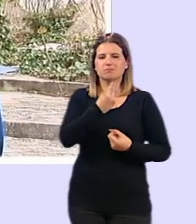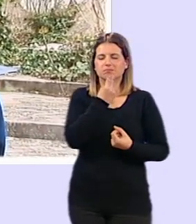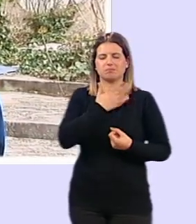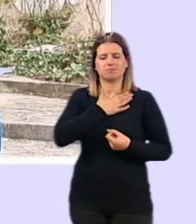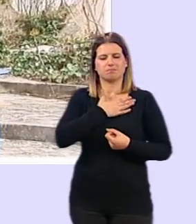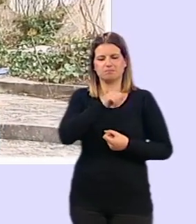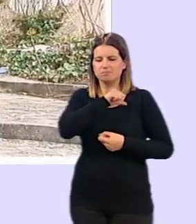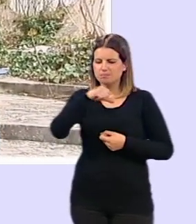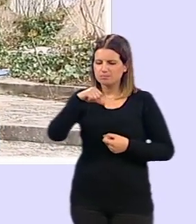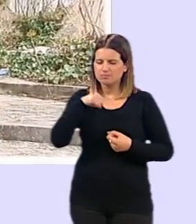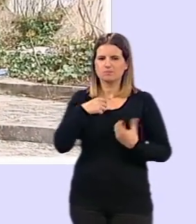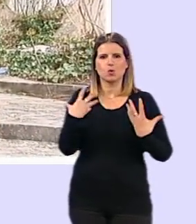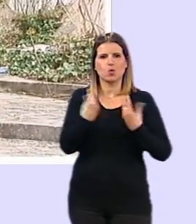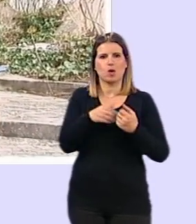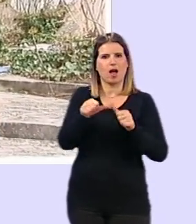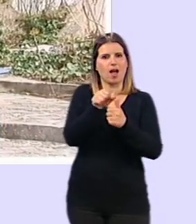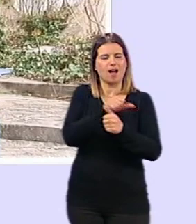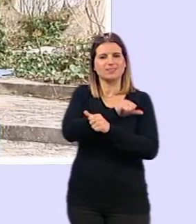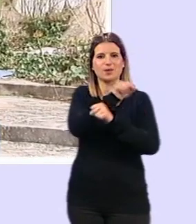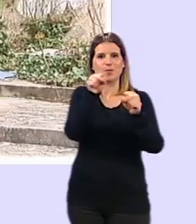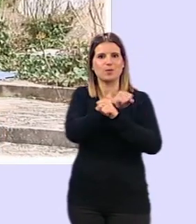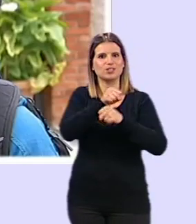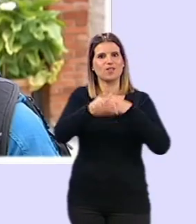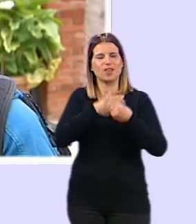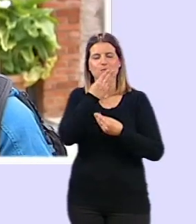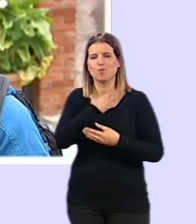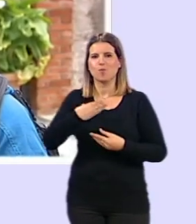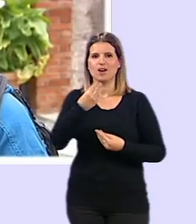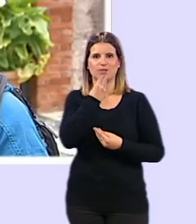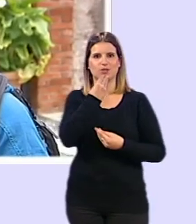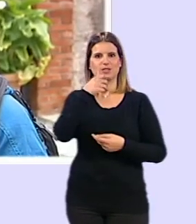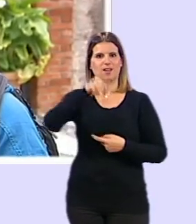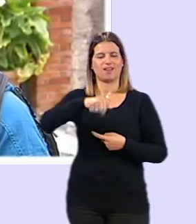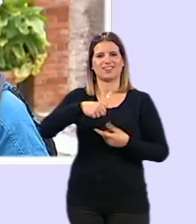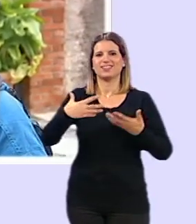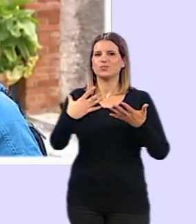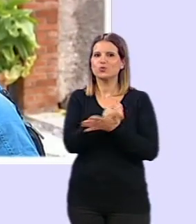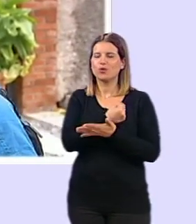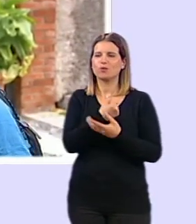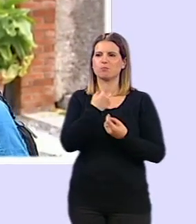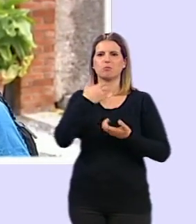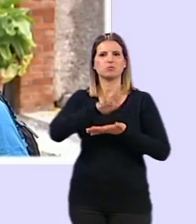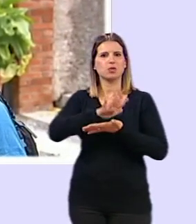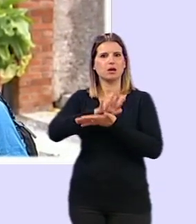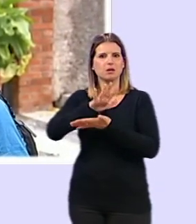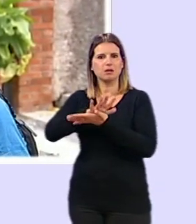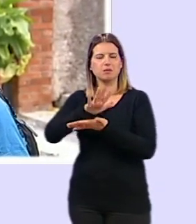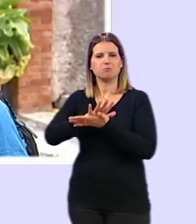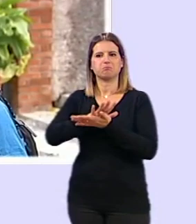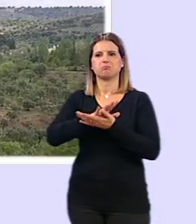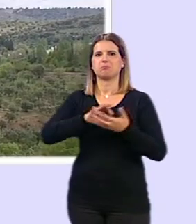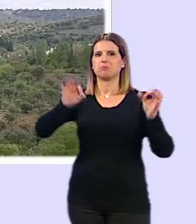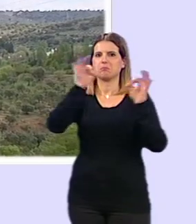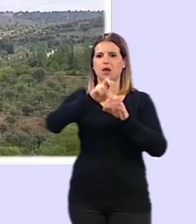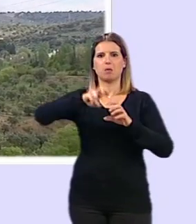mismo y hacer lo que nunca se ha podido hacer y maravilloso. La verdad es que aquí estamos todos como muy tranquilos nadie sale